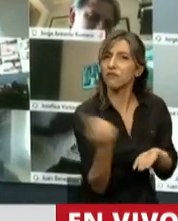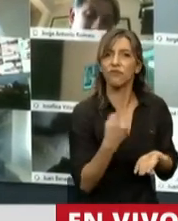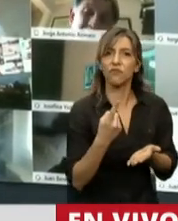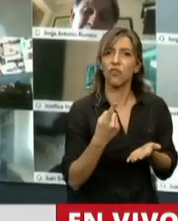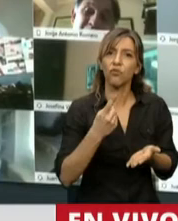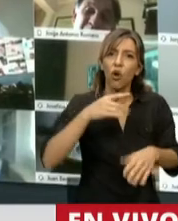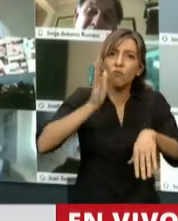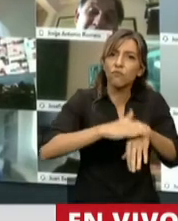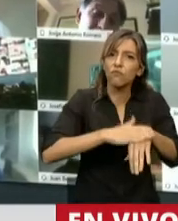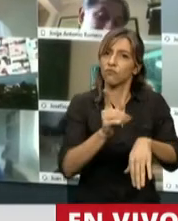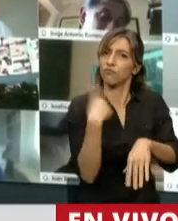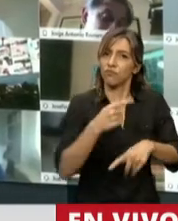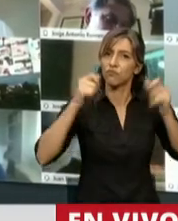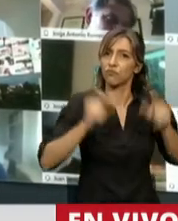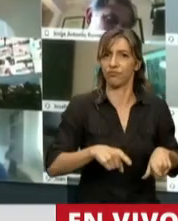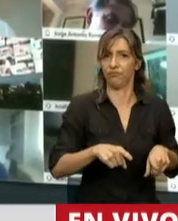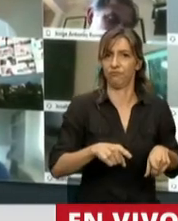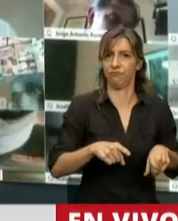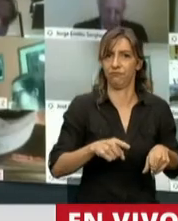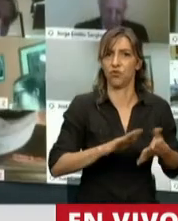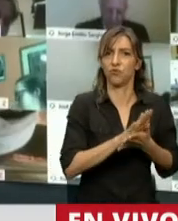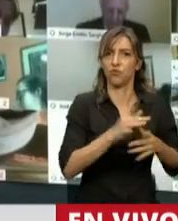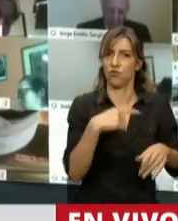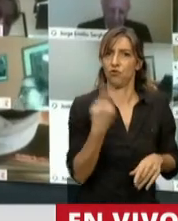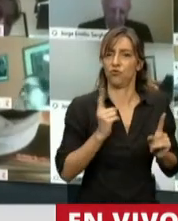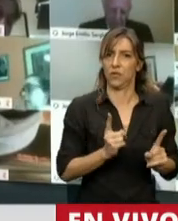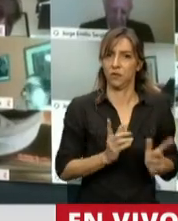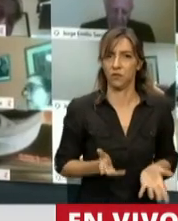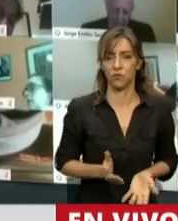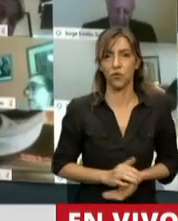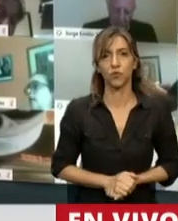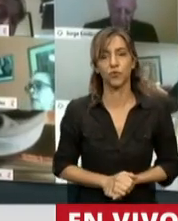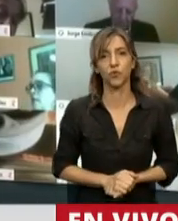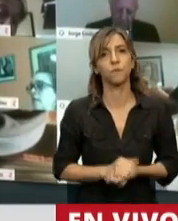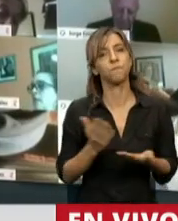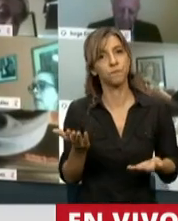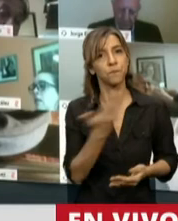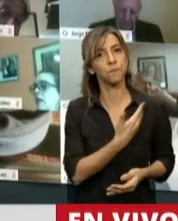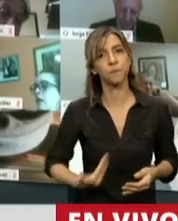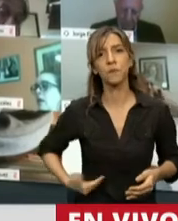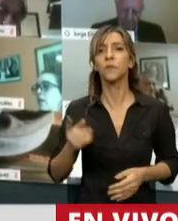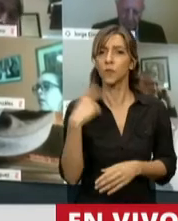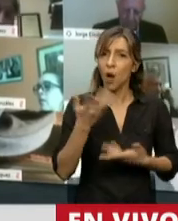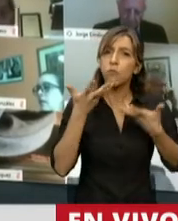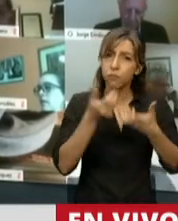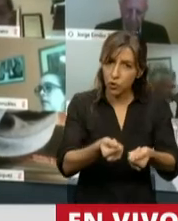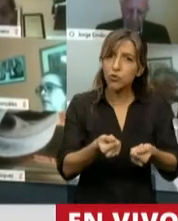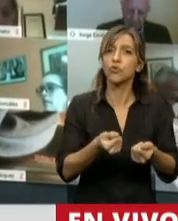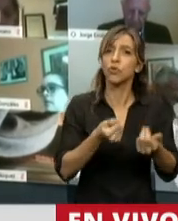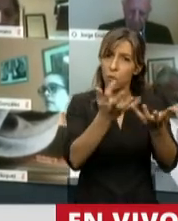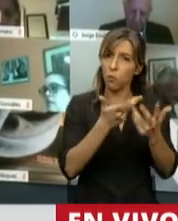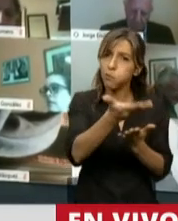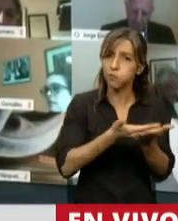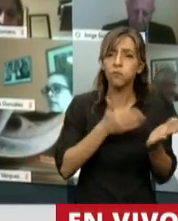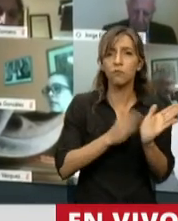son propias y que nos son dadas por la Constitución. Señor Presidente, nosotros vamos a apoyar en general y en particular este